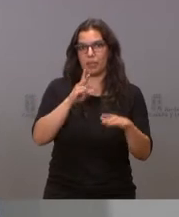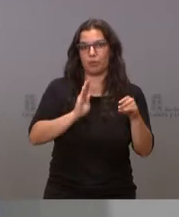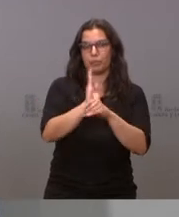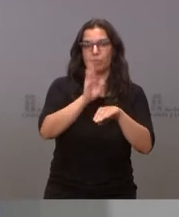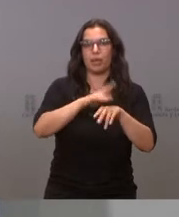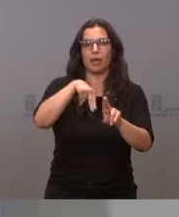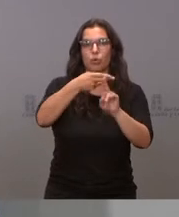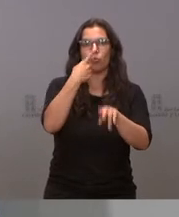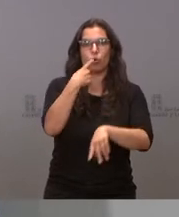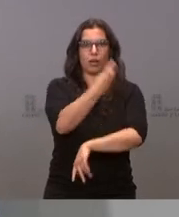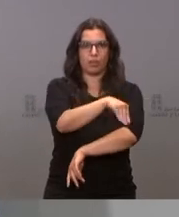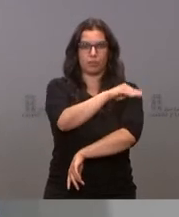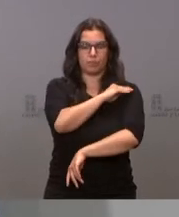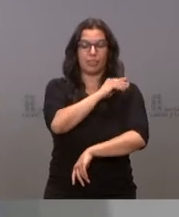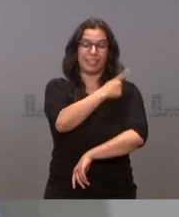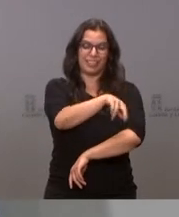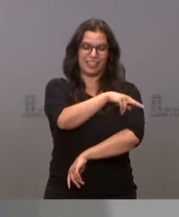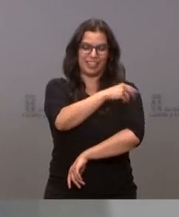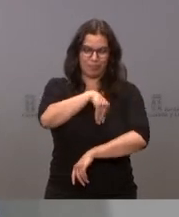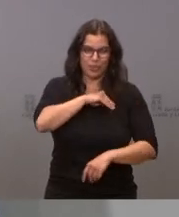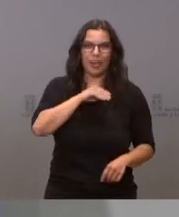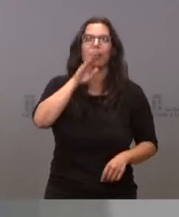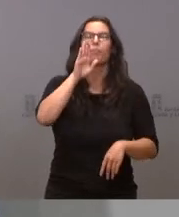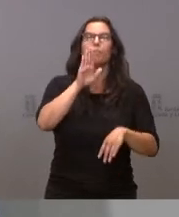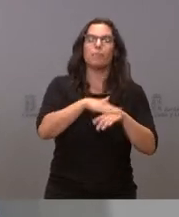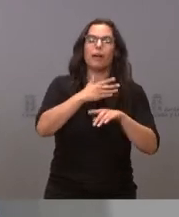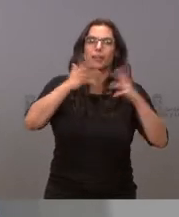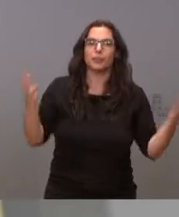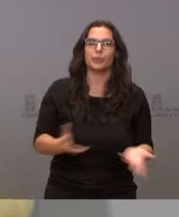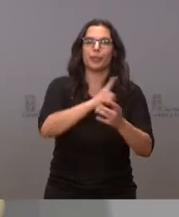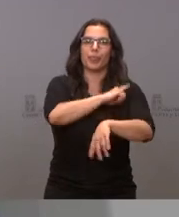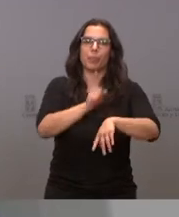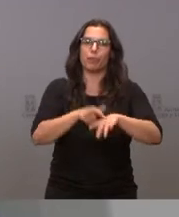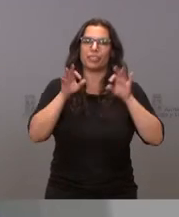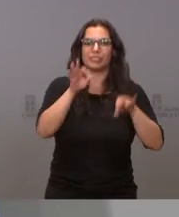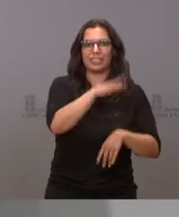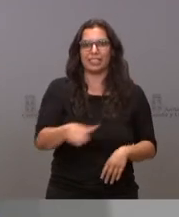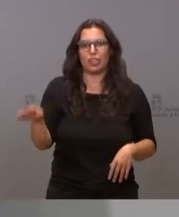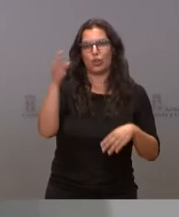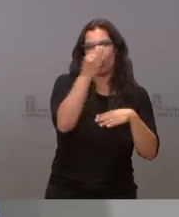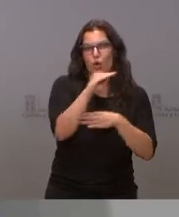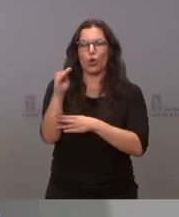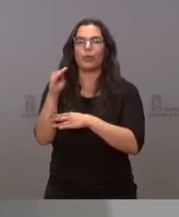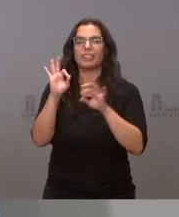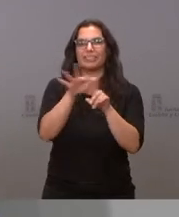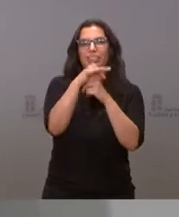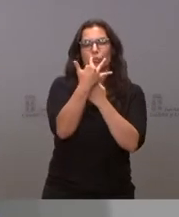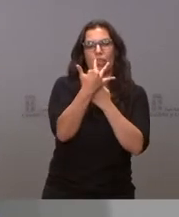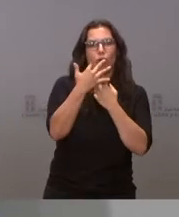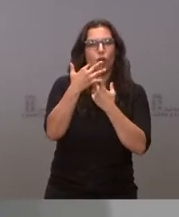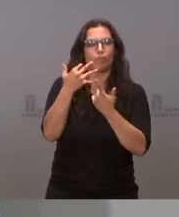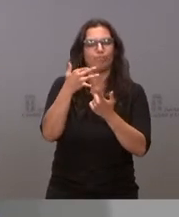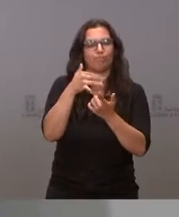Cruz Roja Española para el impulso de la práctica del deporte entre la población infantil y juvenil en situación de